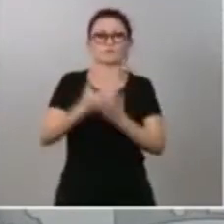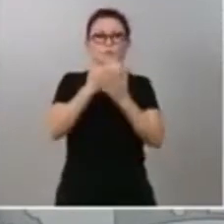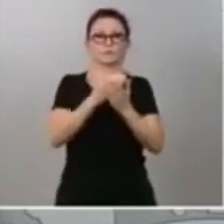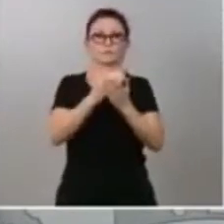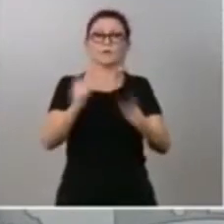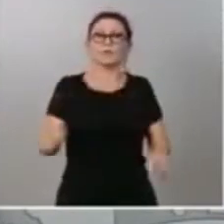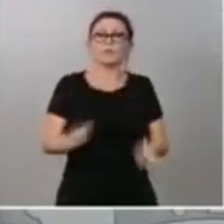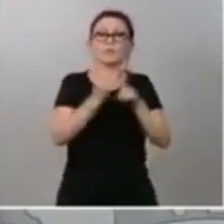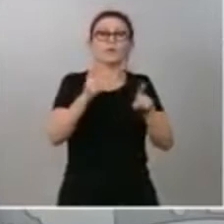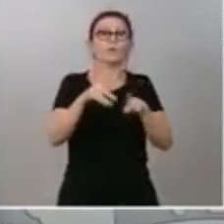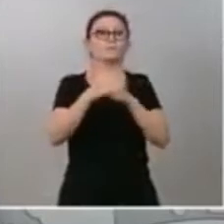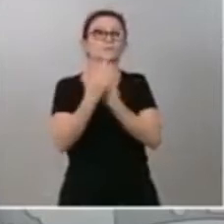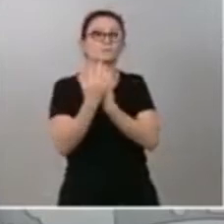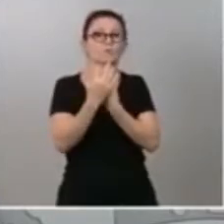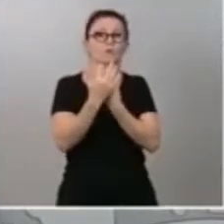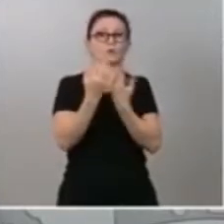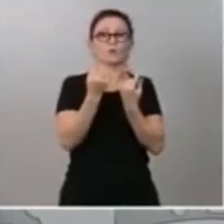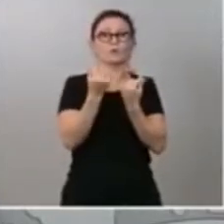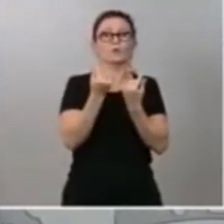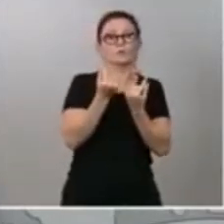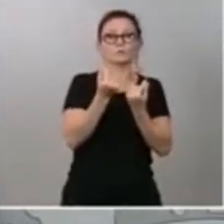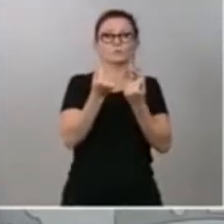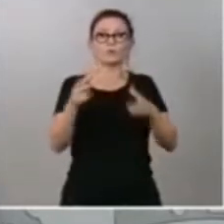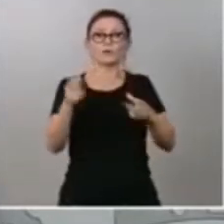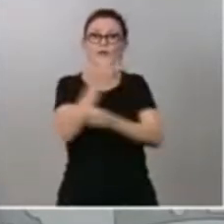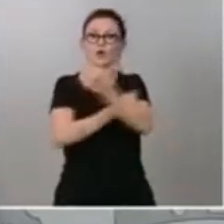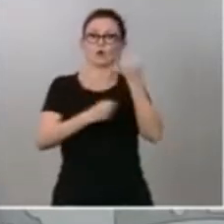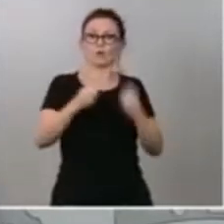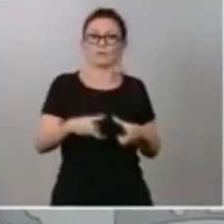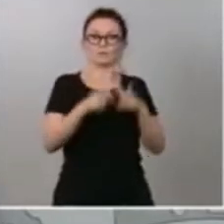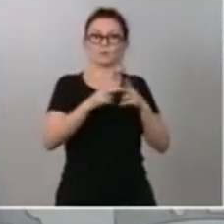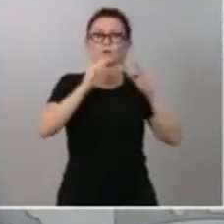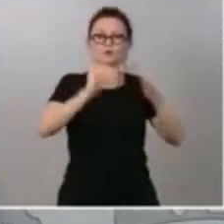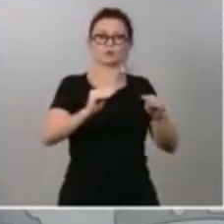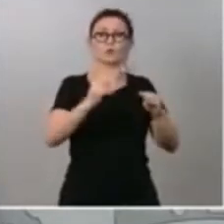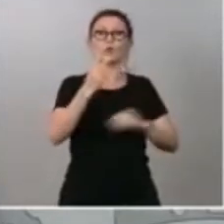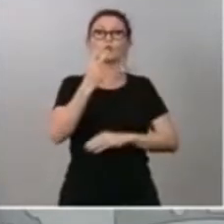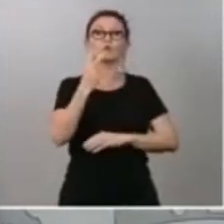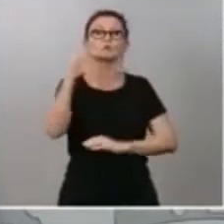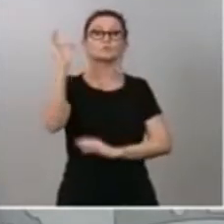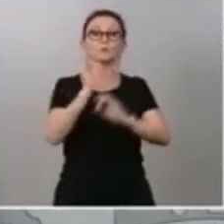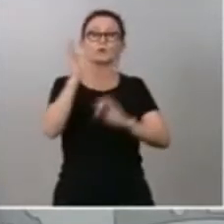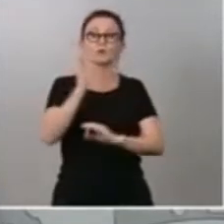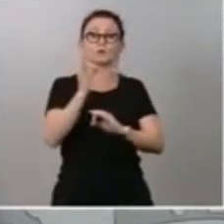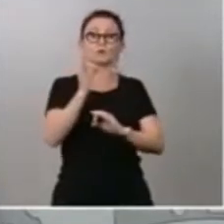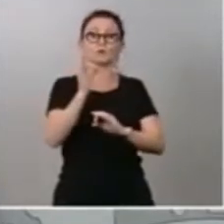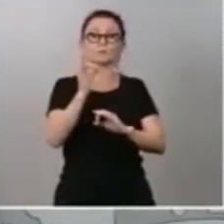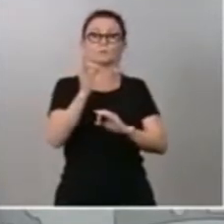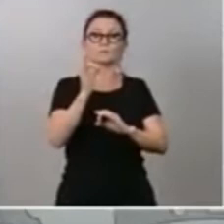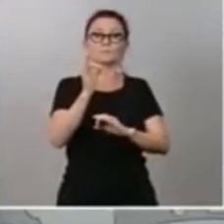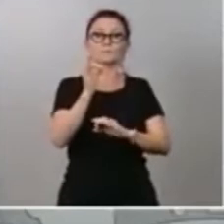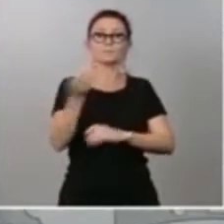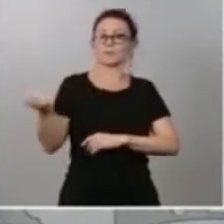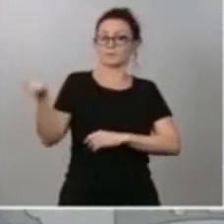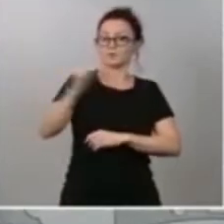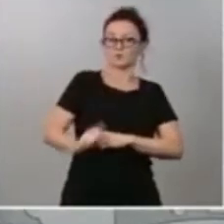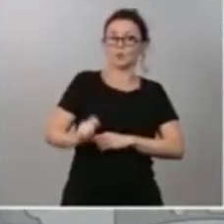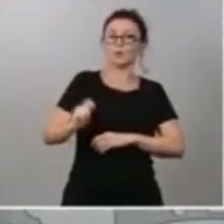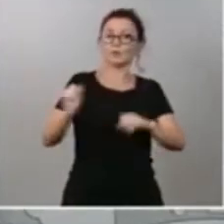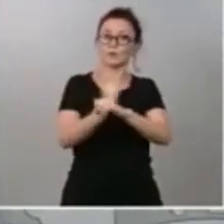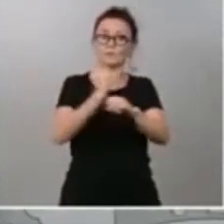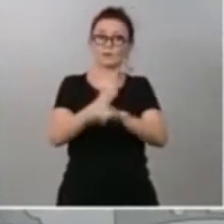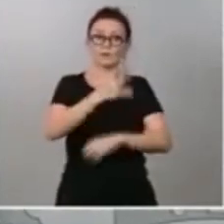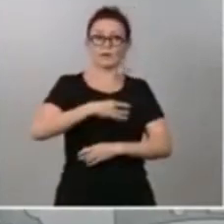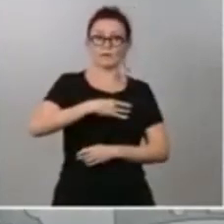socioeconómica, y hemos hecho efectivo el aumento del 2% del sueldo de los empleados y empleadas públicos mediante el